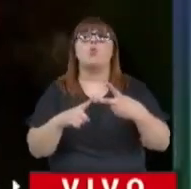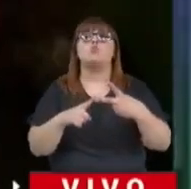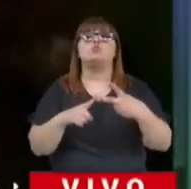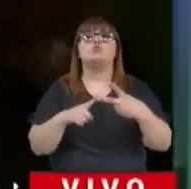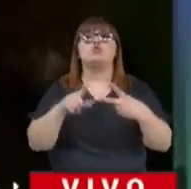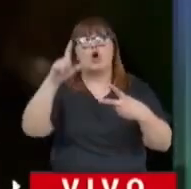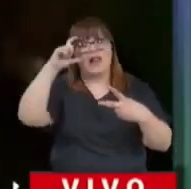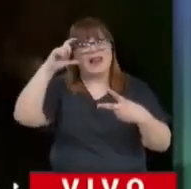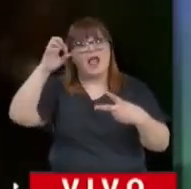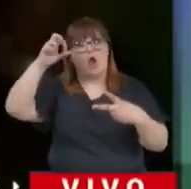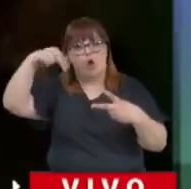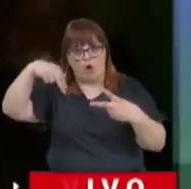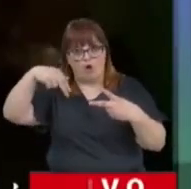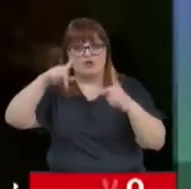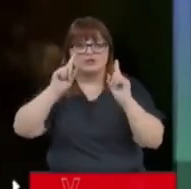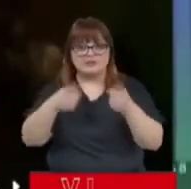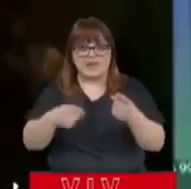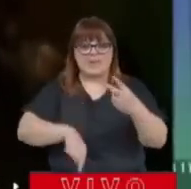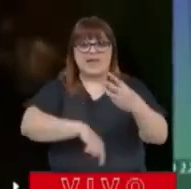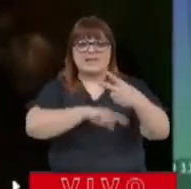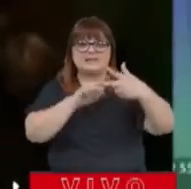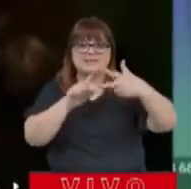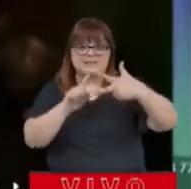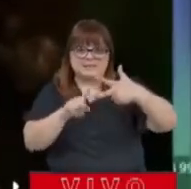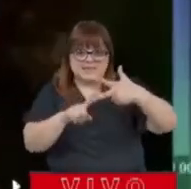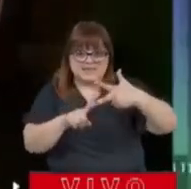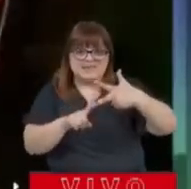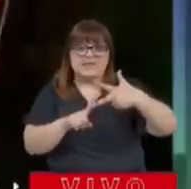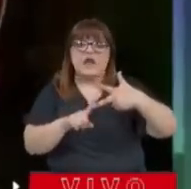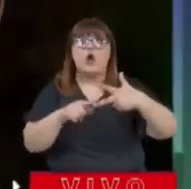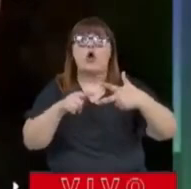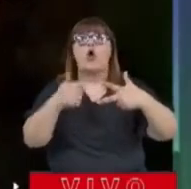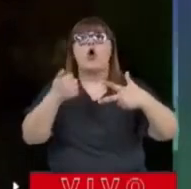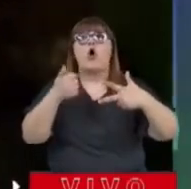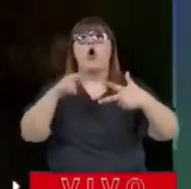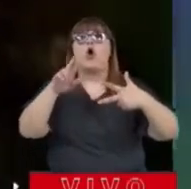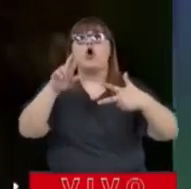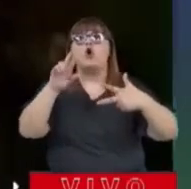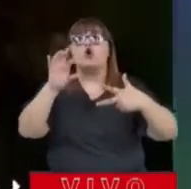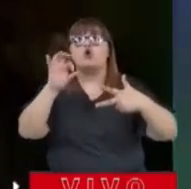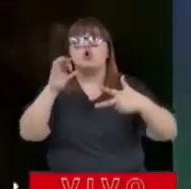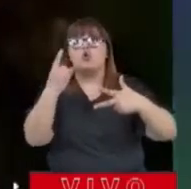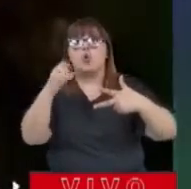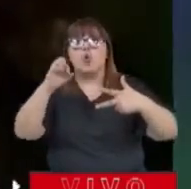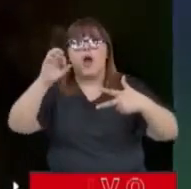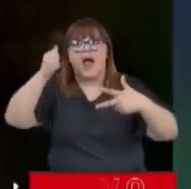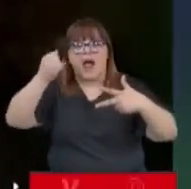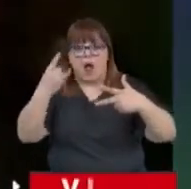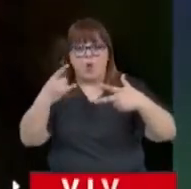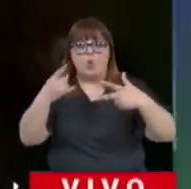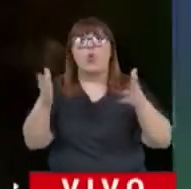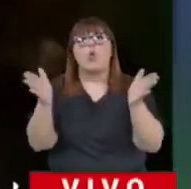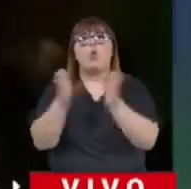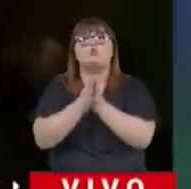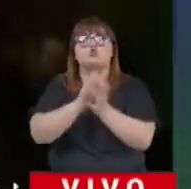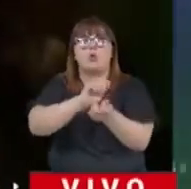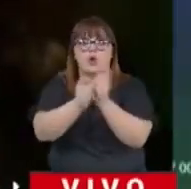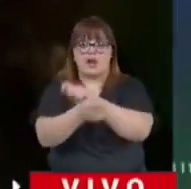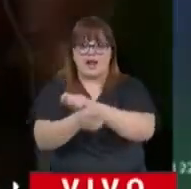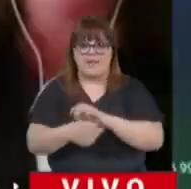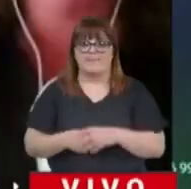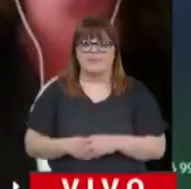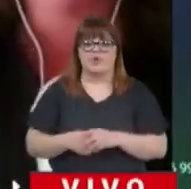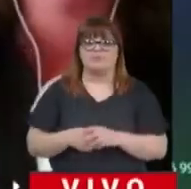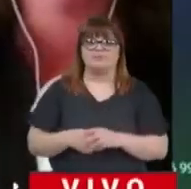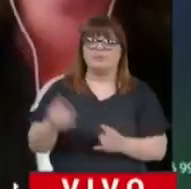Cristian León también y luego con Alejandro Ruau de Juntos por el Cambio. Bueno, la